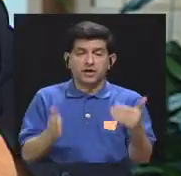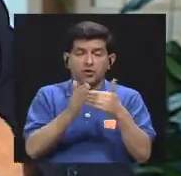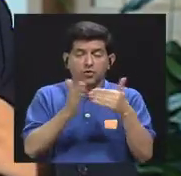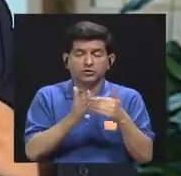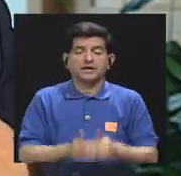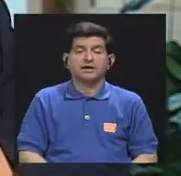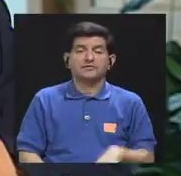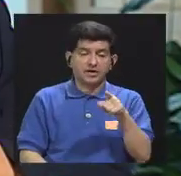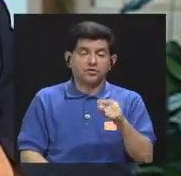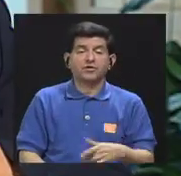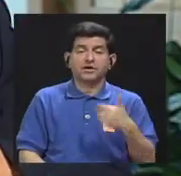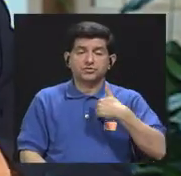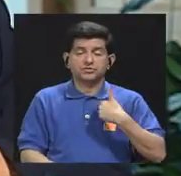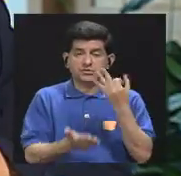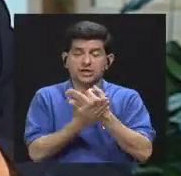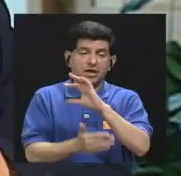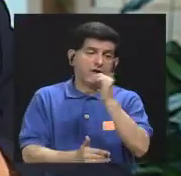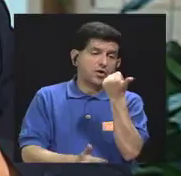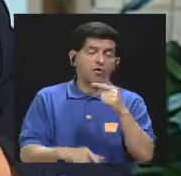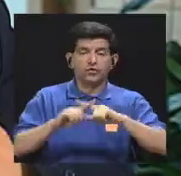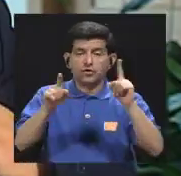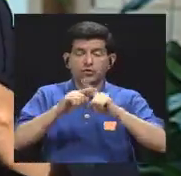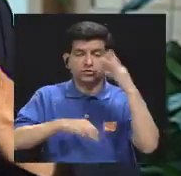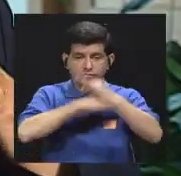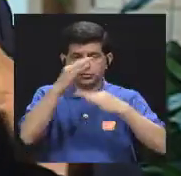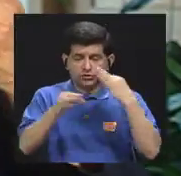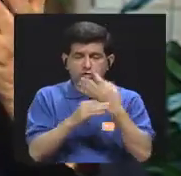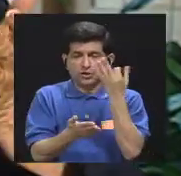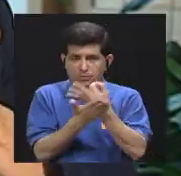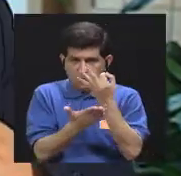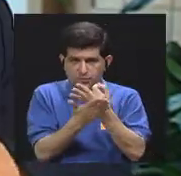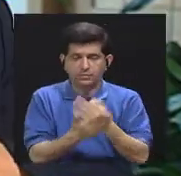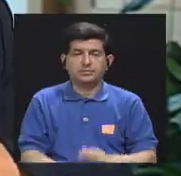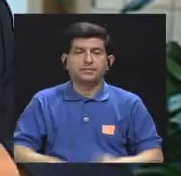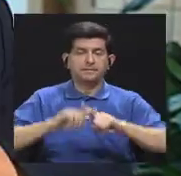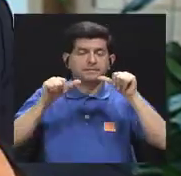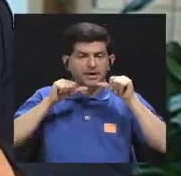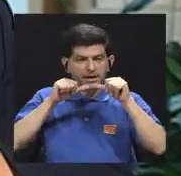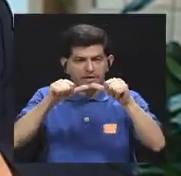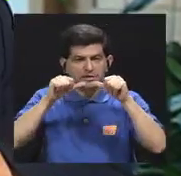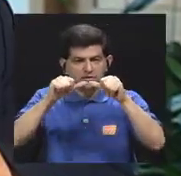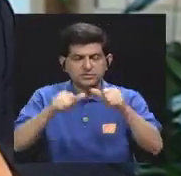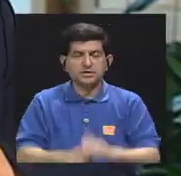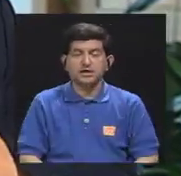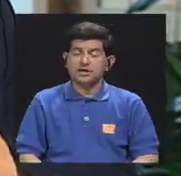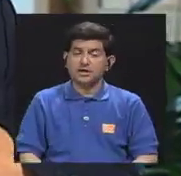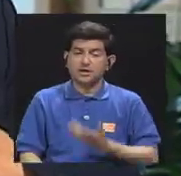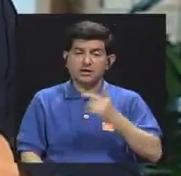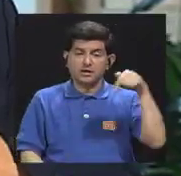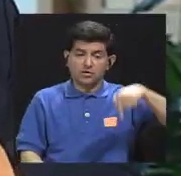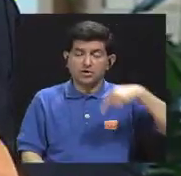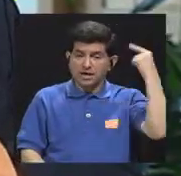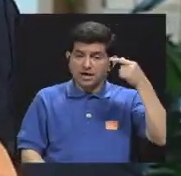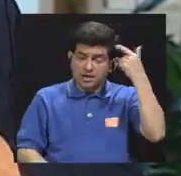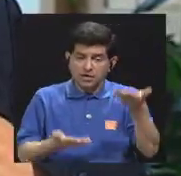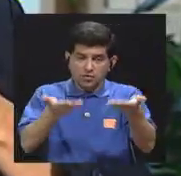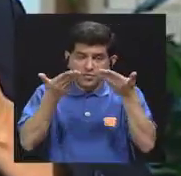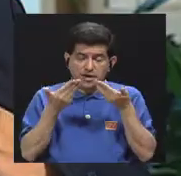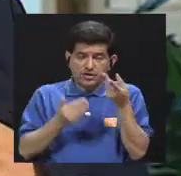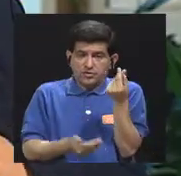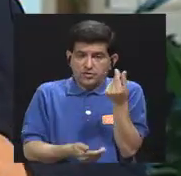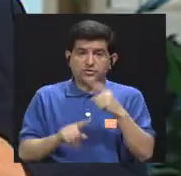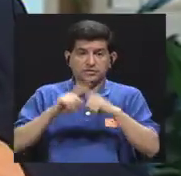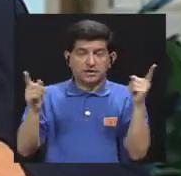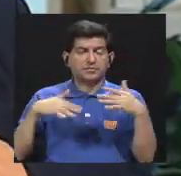con ellos o conseguir financiamiento de otras fuentes de todos modos pues seguiremos haciendo con los recursos que el gobierno nos da pero